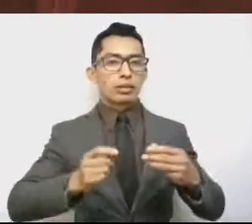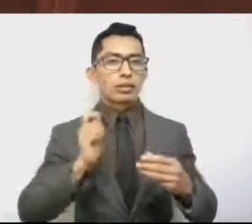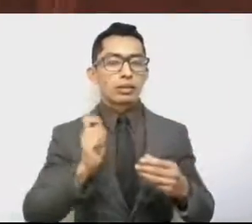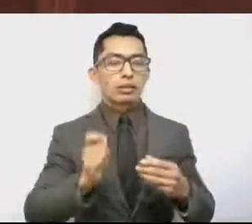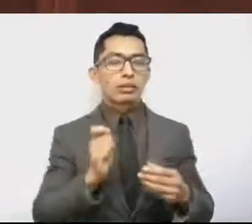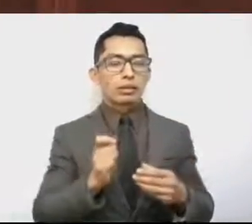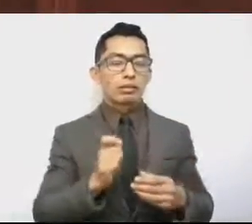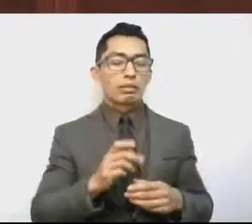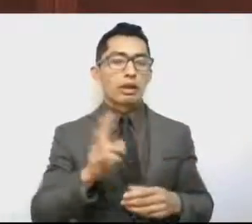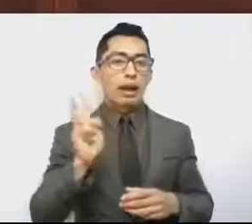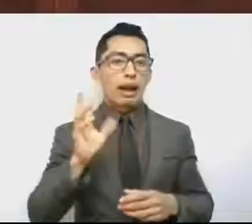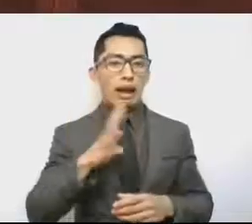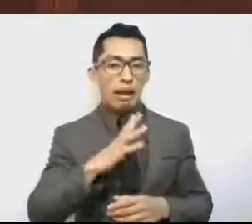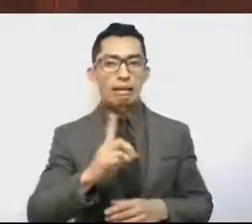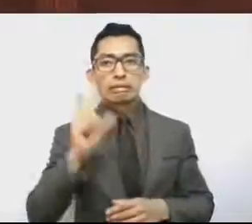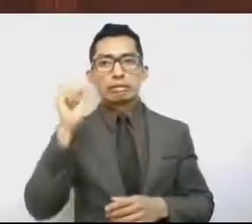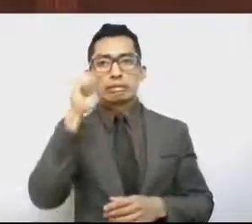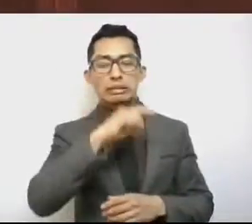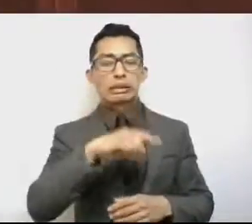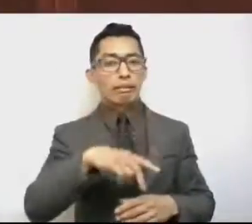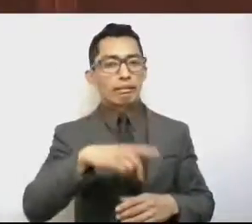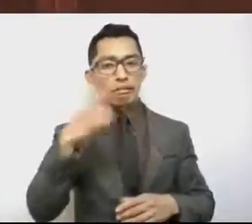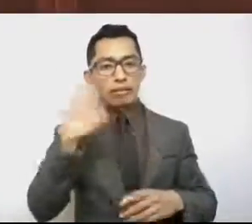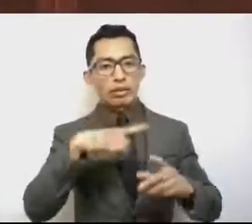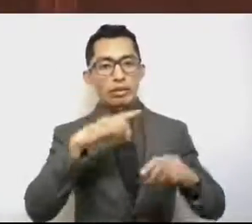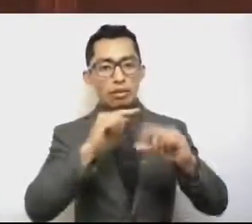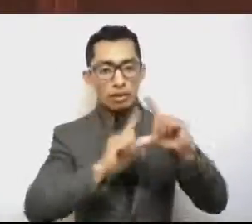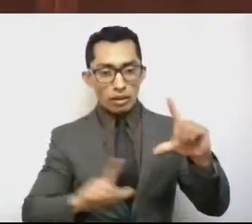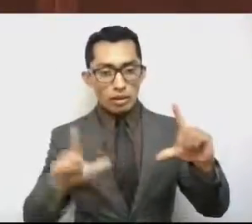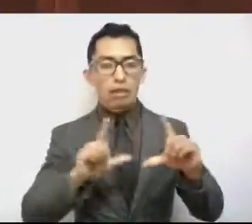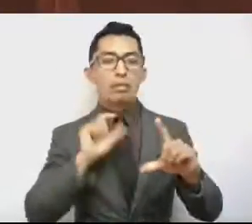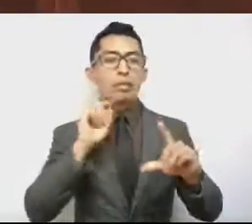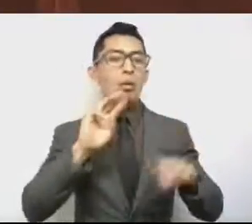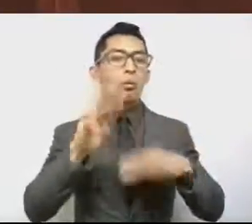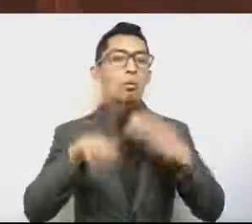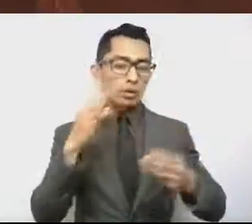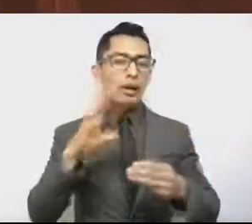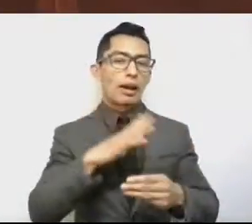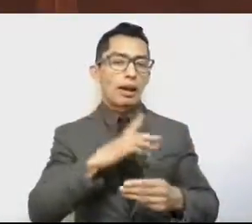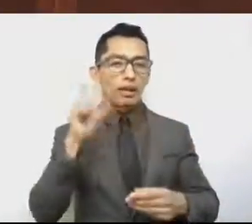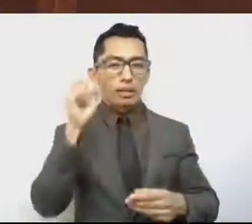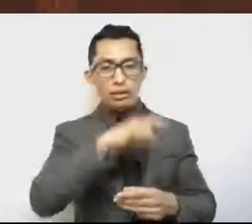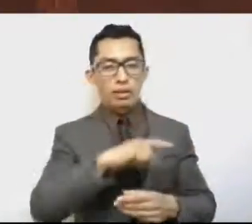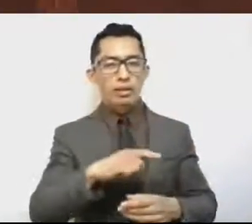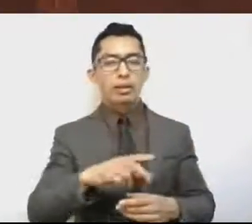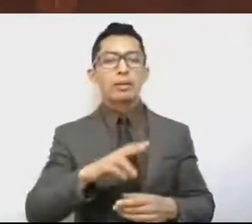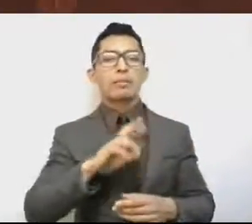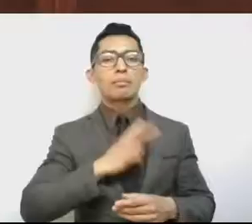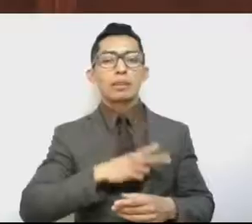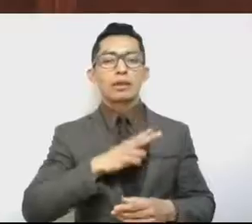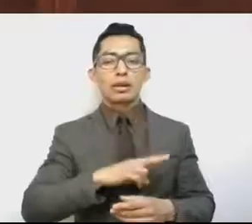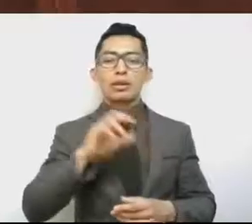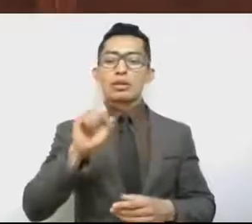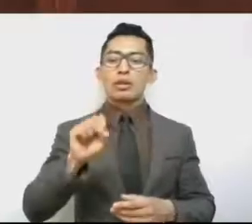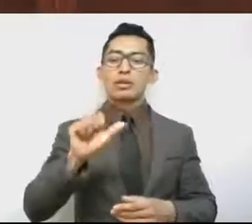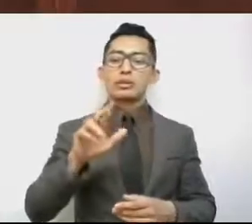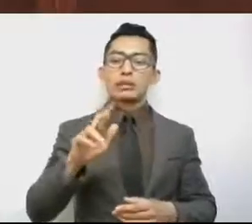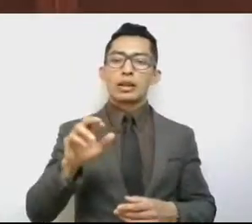difíciles que hemos tenido en el país y a nivel mundial, el virus del SARS-CoV-2,